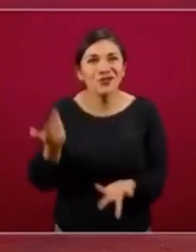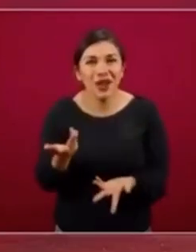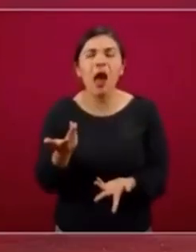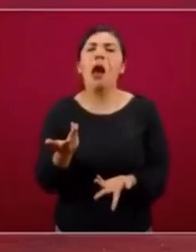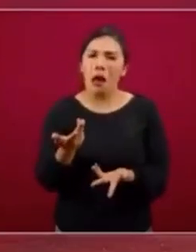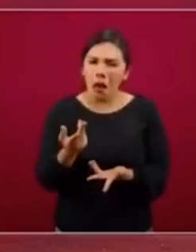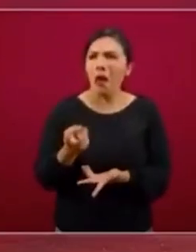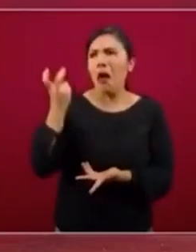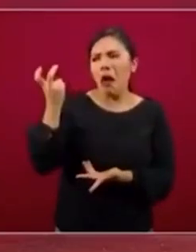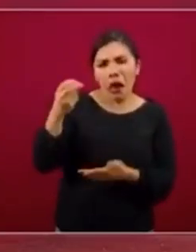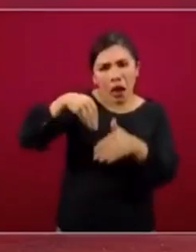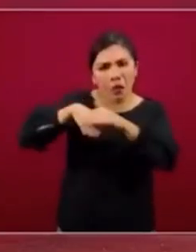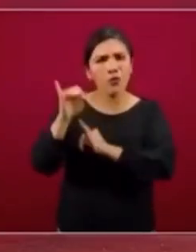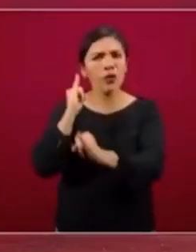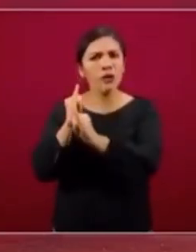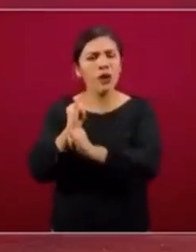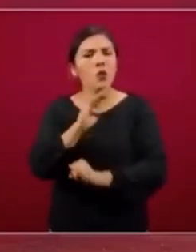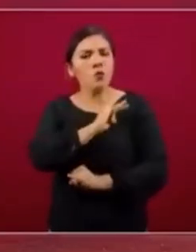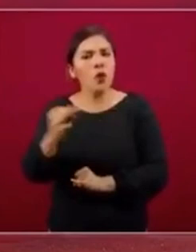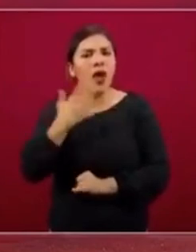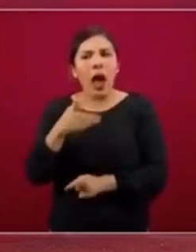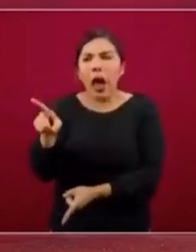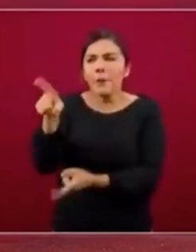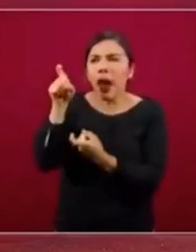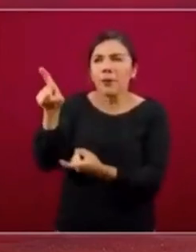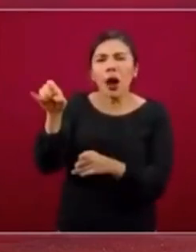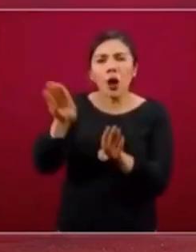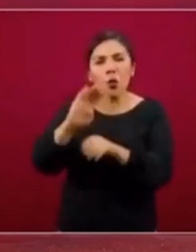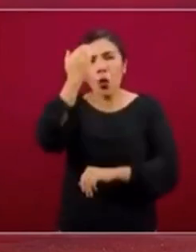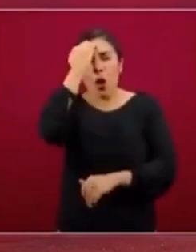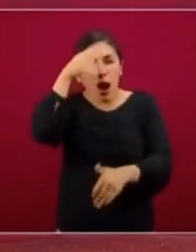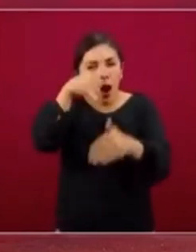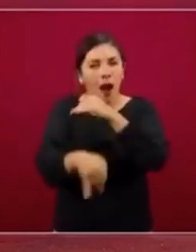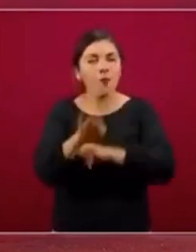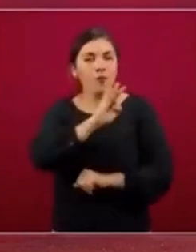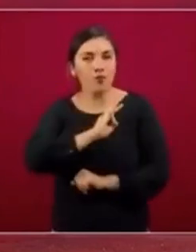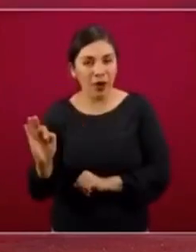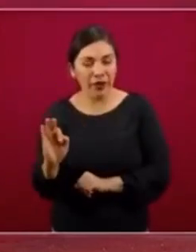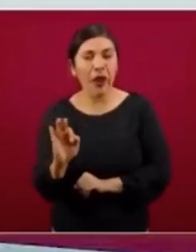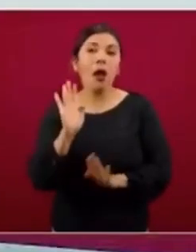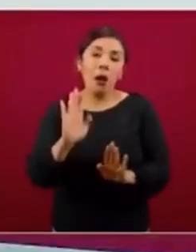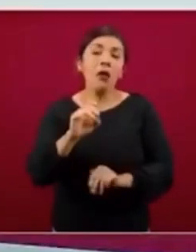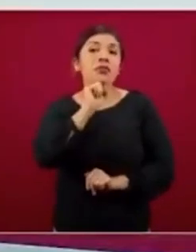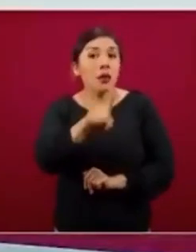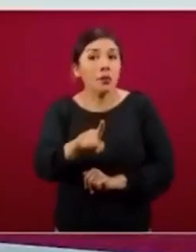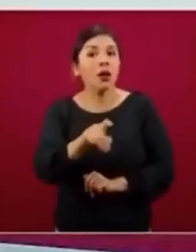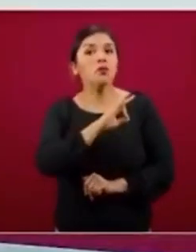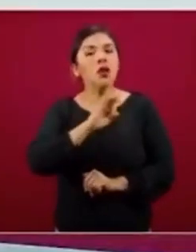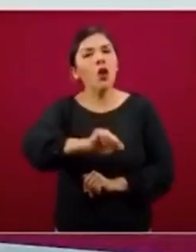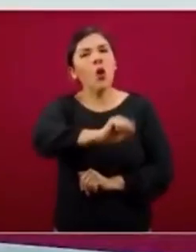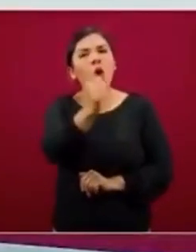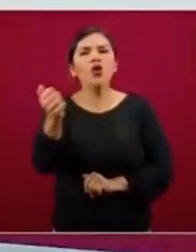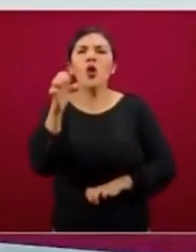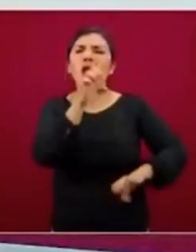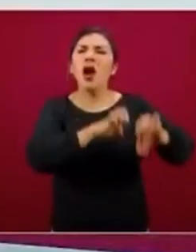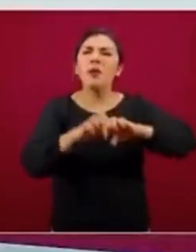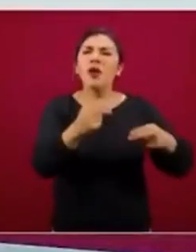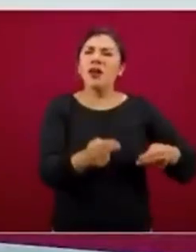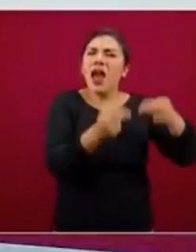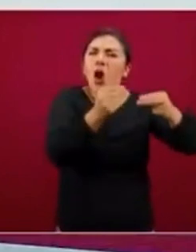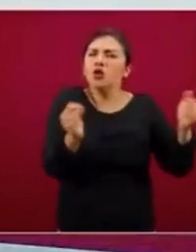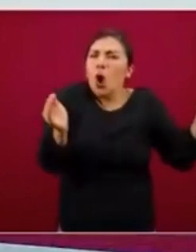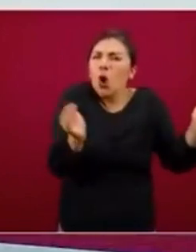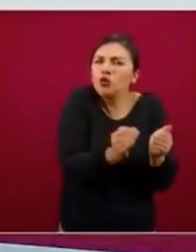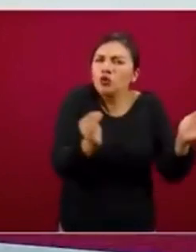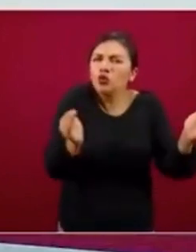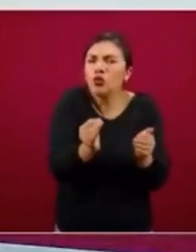aquí podrán tener esas herramientas. Pero también estamos pensando en todos aquellos micronegocios, esas microempresas